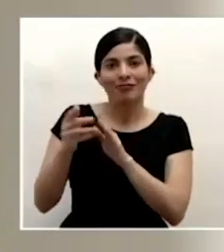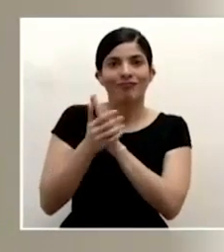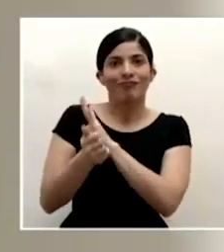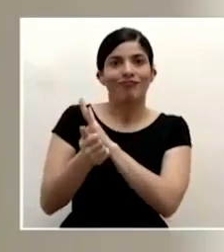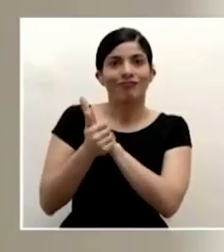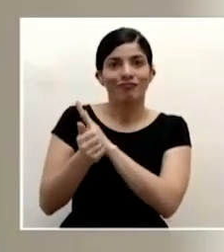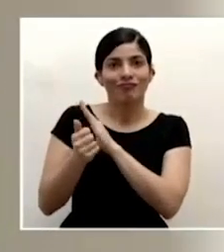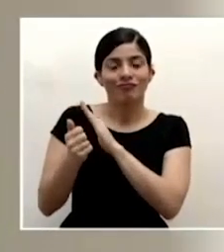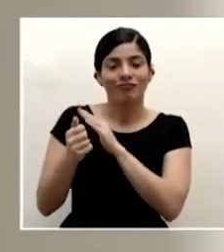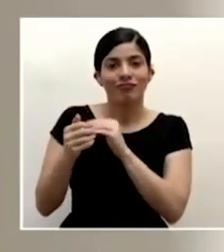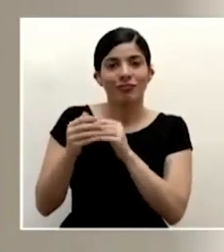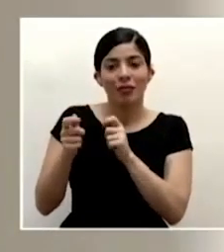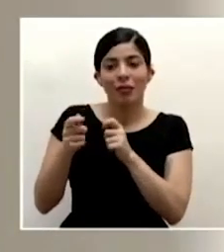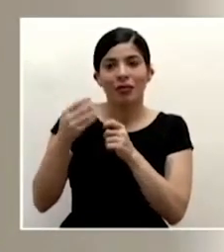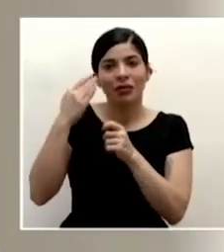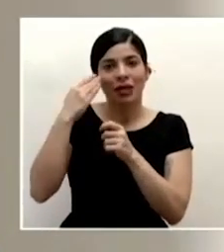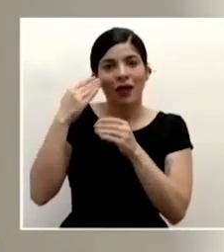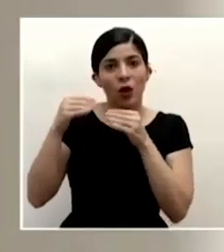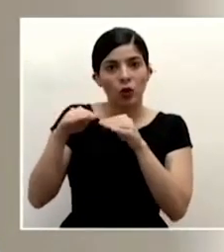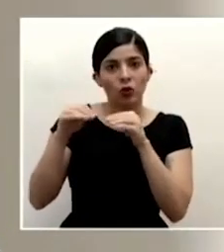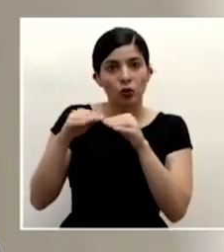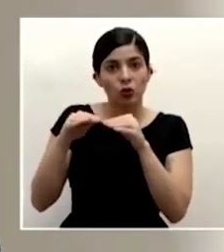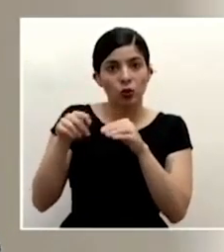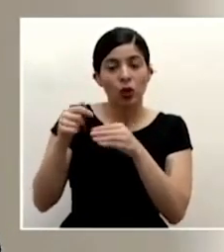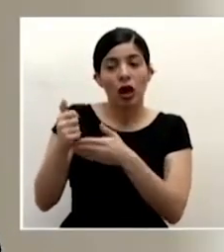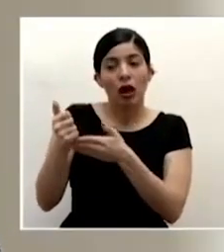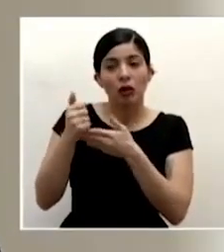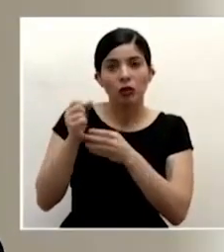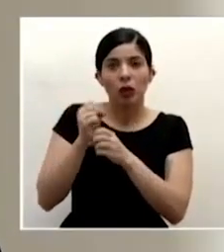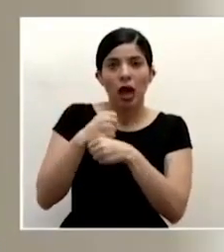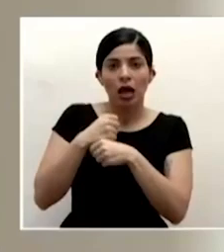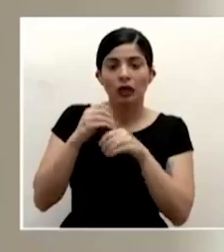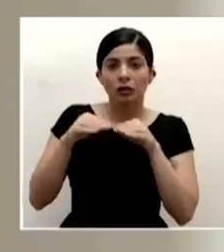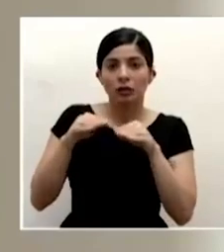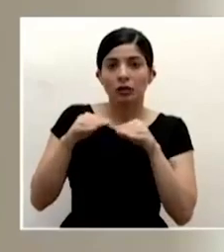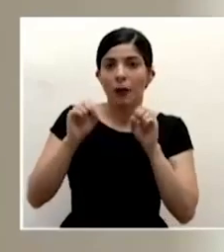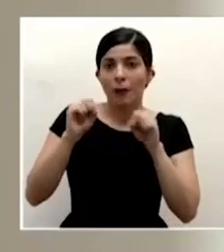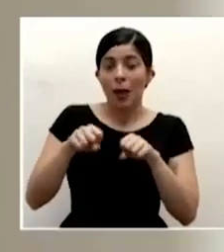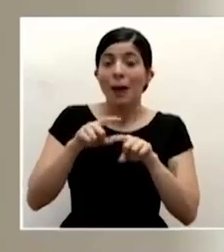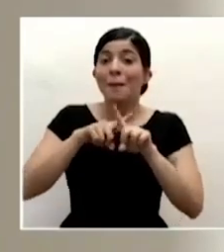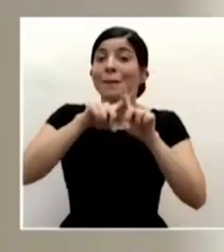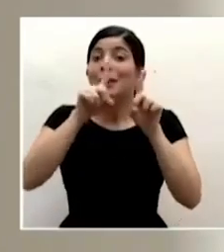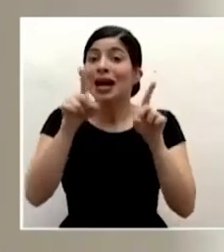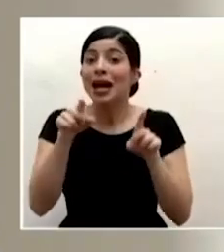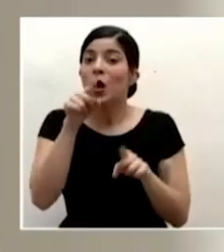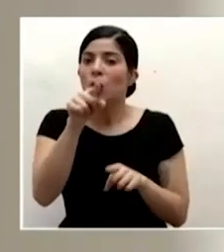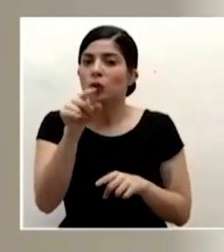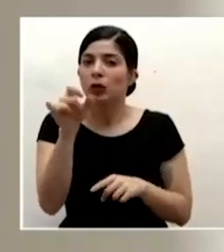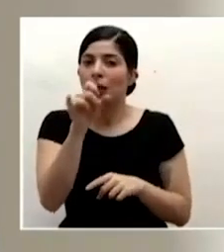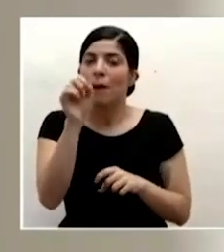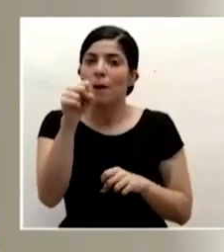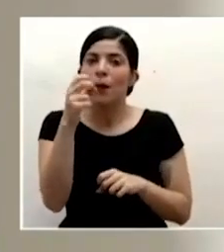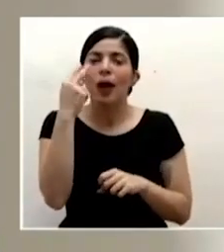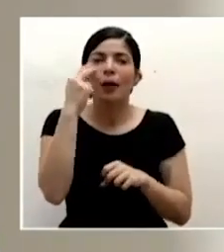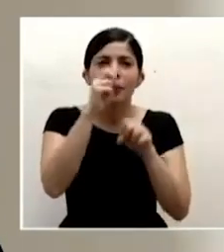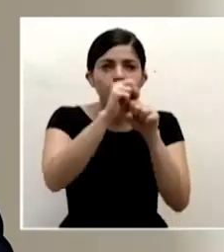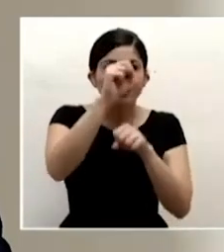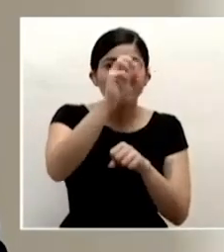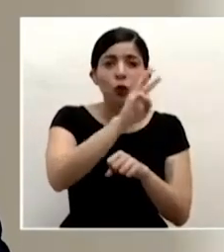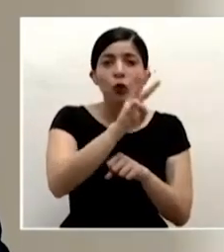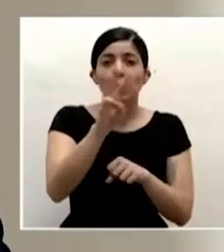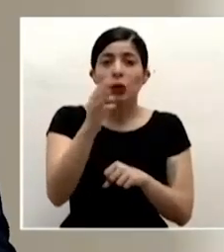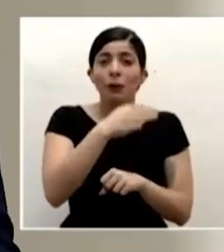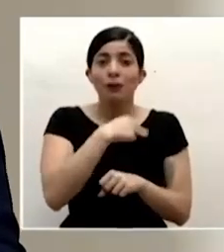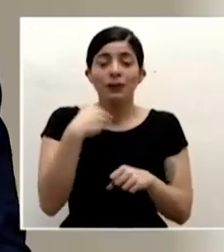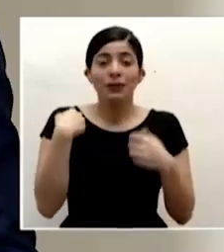en la parte del manejo de la costura pero entonces ahí también ustedes van a encontrar en la página web del ministerio de salud